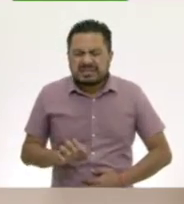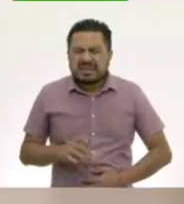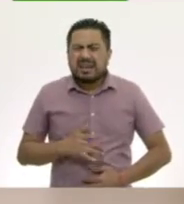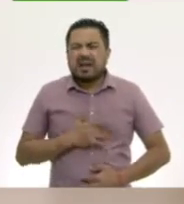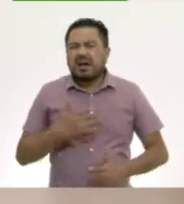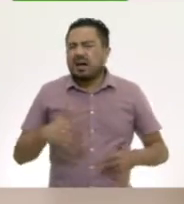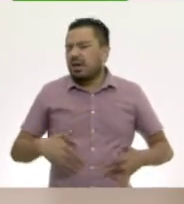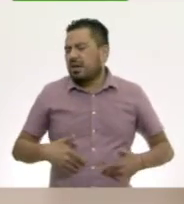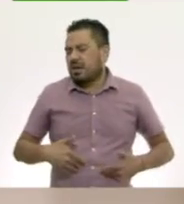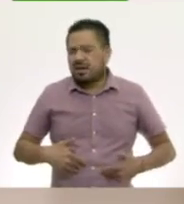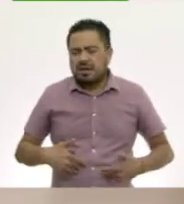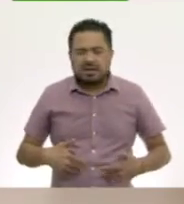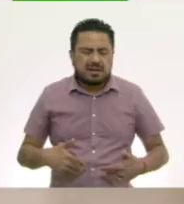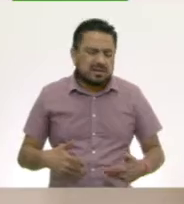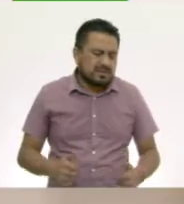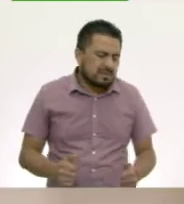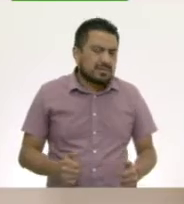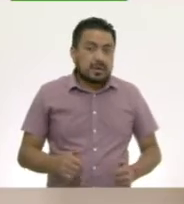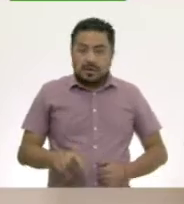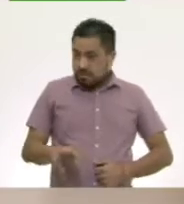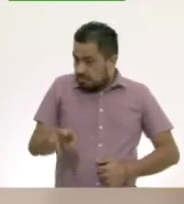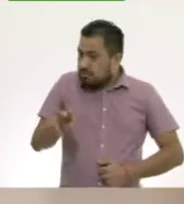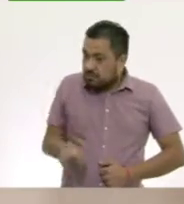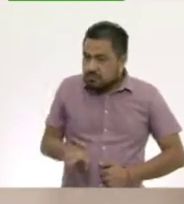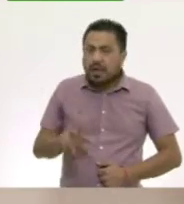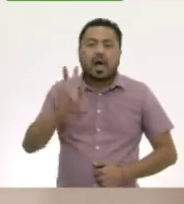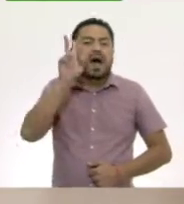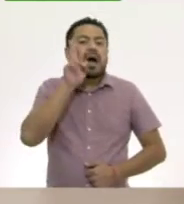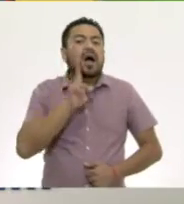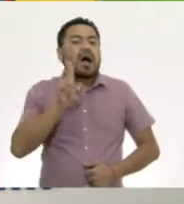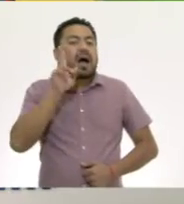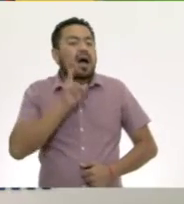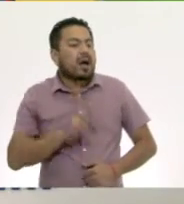muchísima hambre. ¿En serio? A ver.